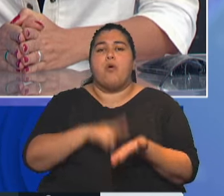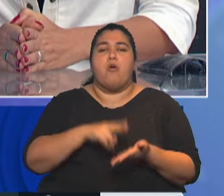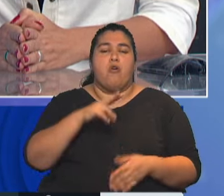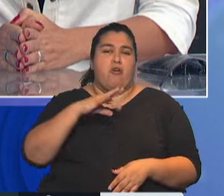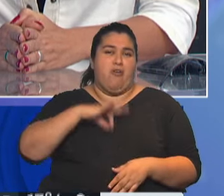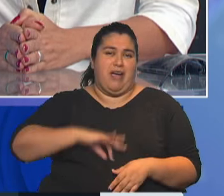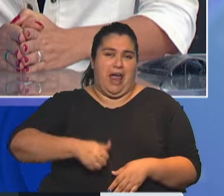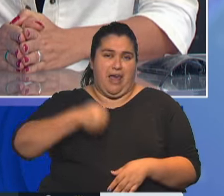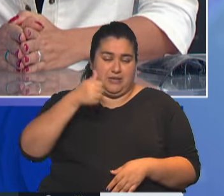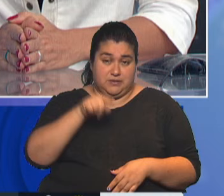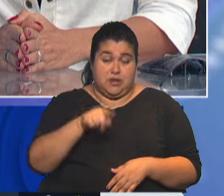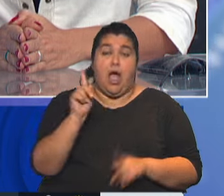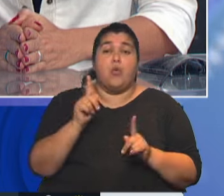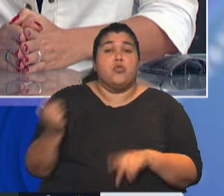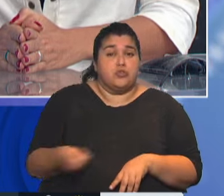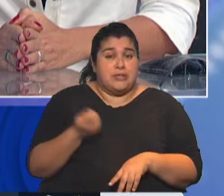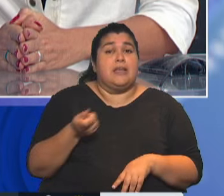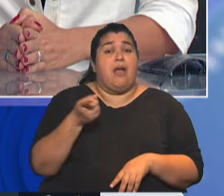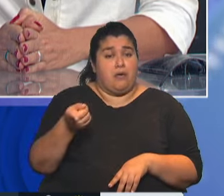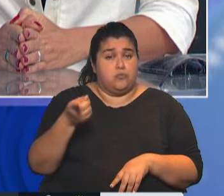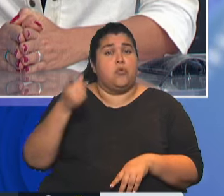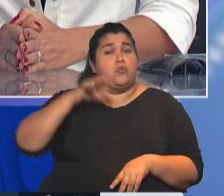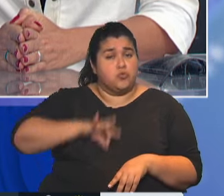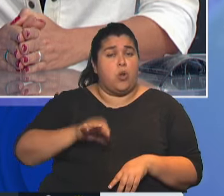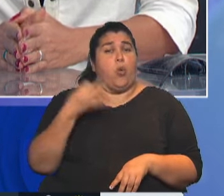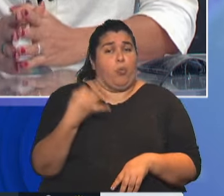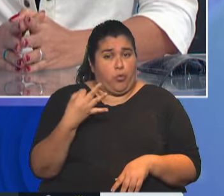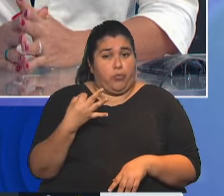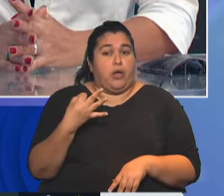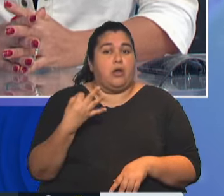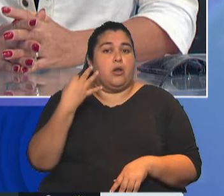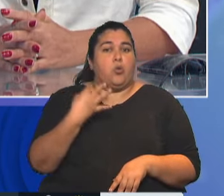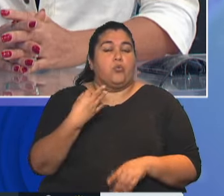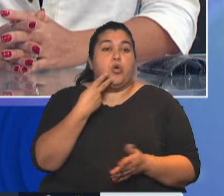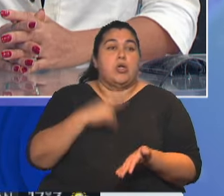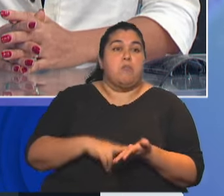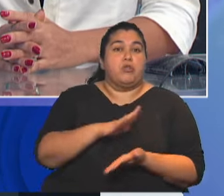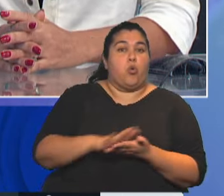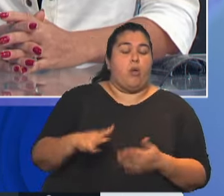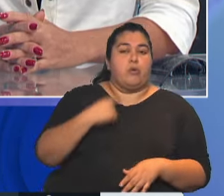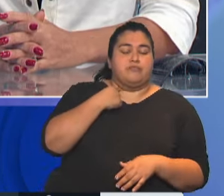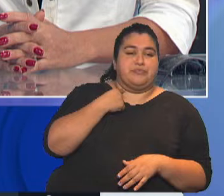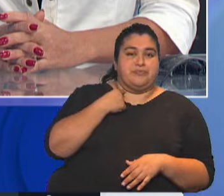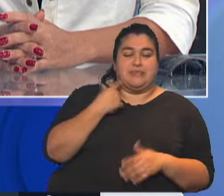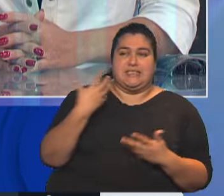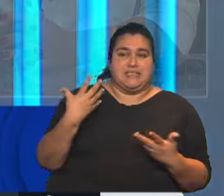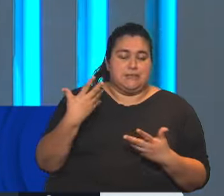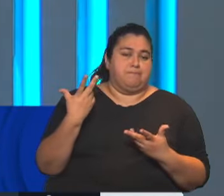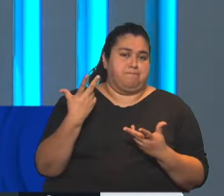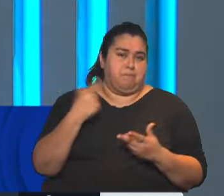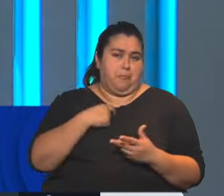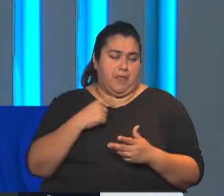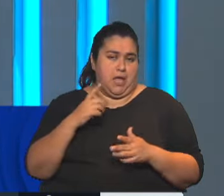que son sindicatos cuyos trabajadores ganan muy bien y van a quedar atrapados por el nuevo impuesto. En caso de los aeronáuticos y los ferroviarios, además por